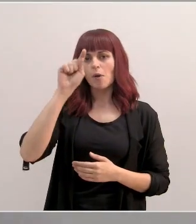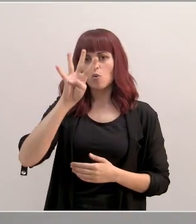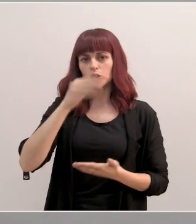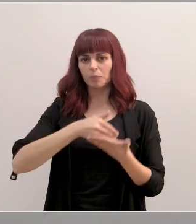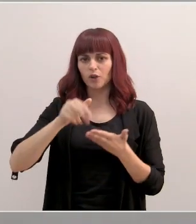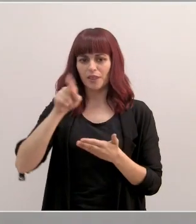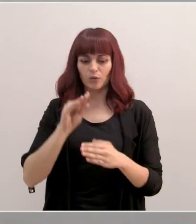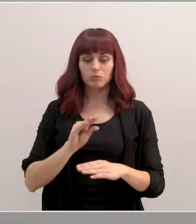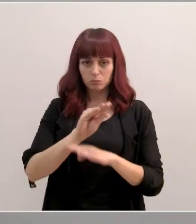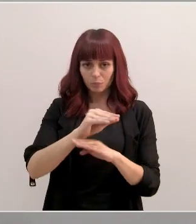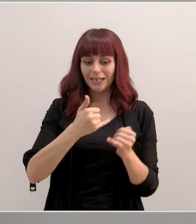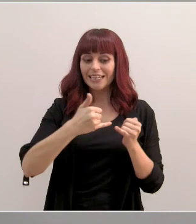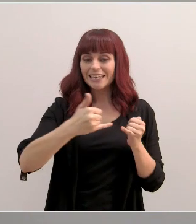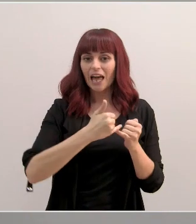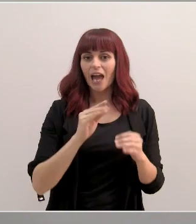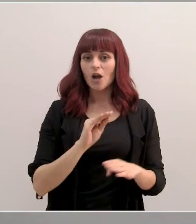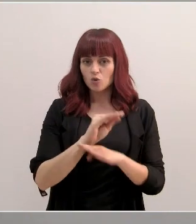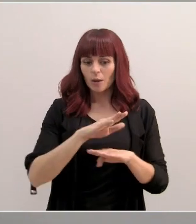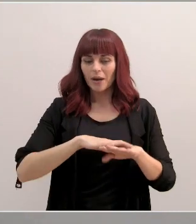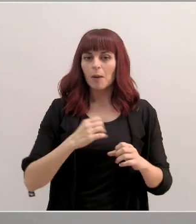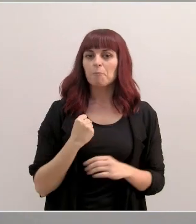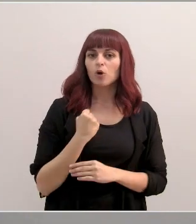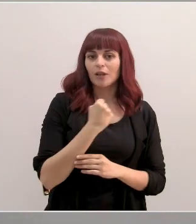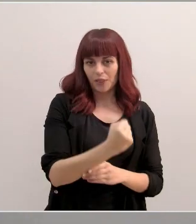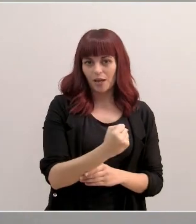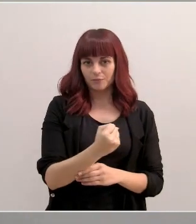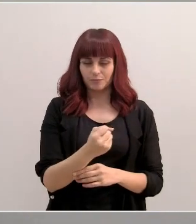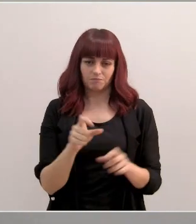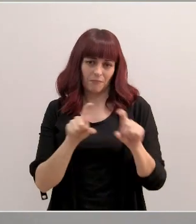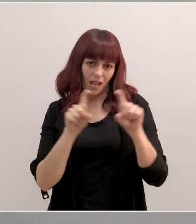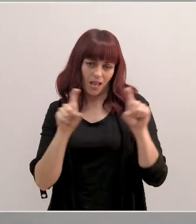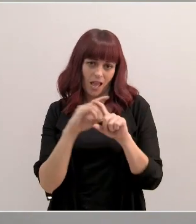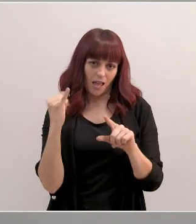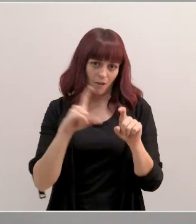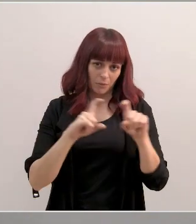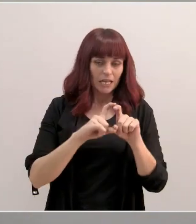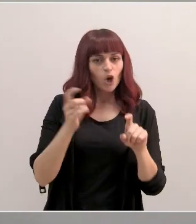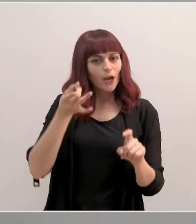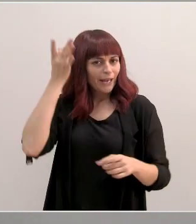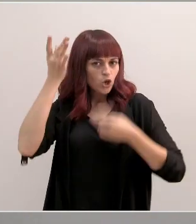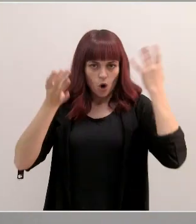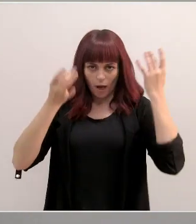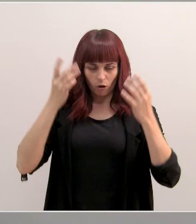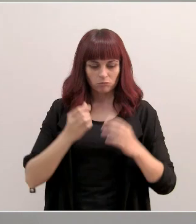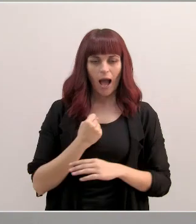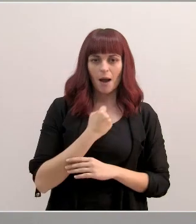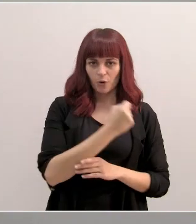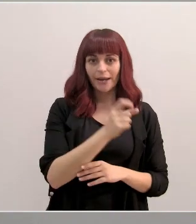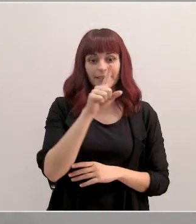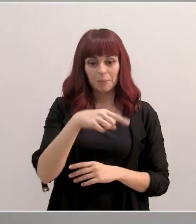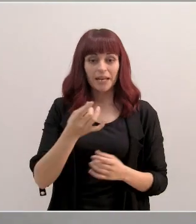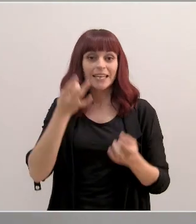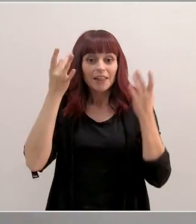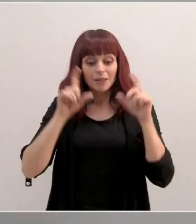para una línea de ayudas destinadas a potenciar el emprendimiento empresarial de carácter innovador y relanzar o afianzar